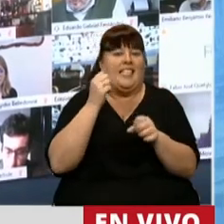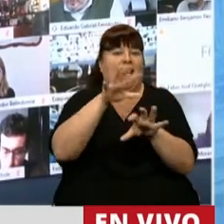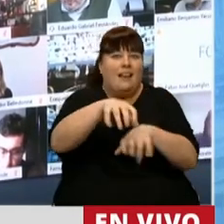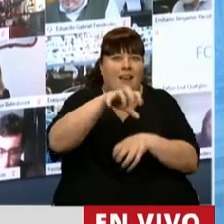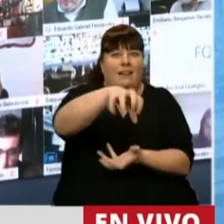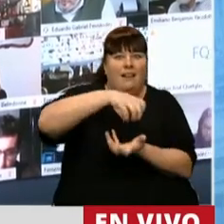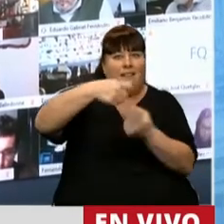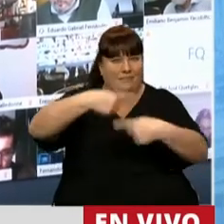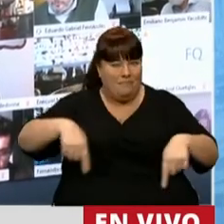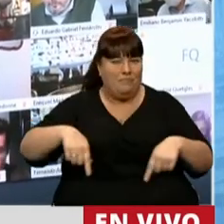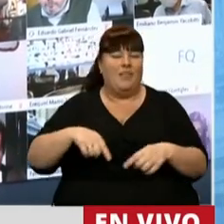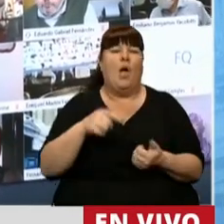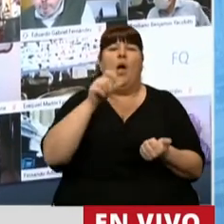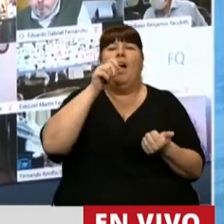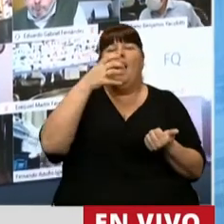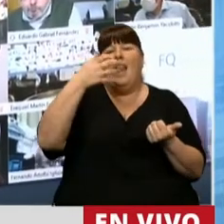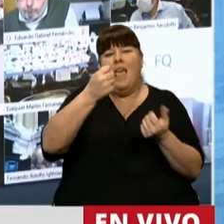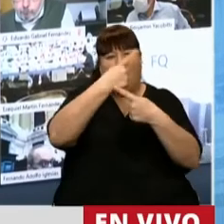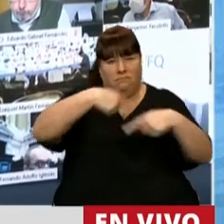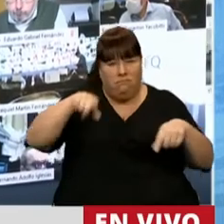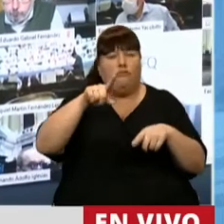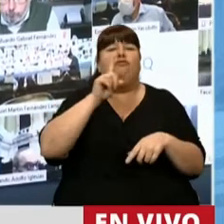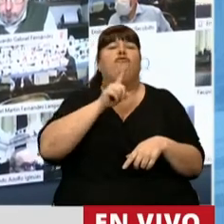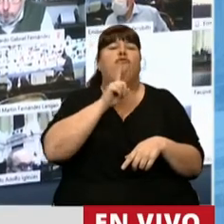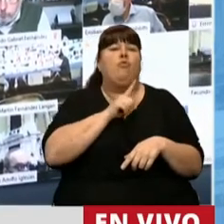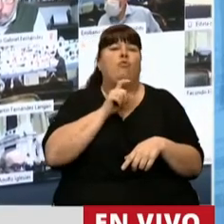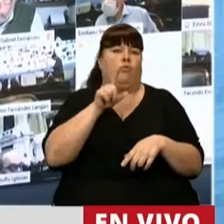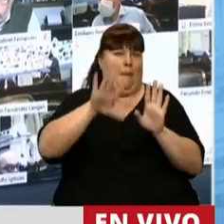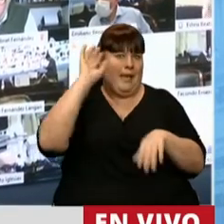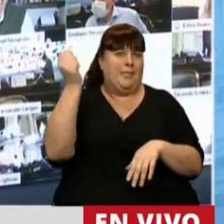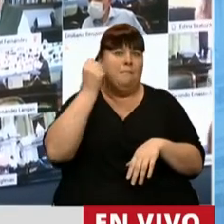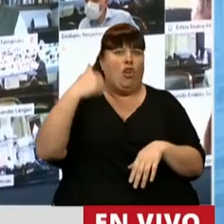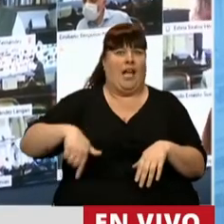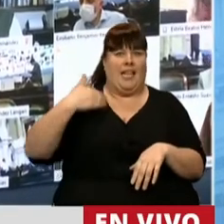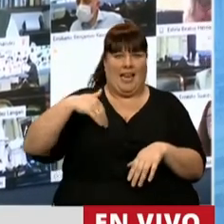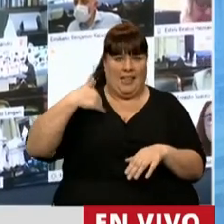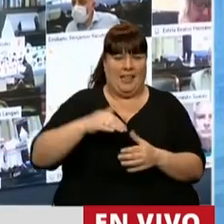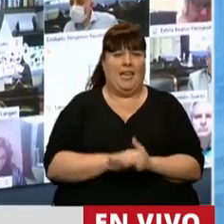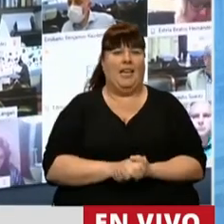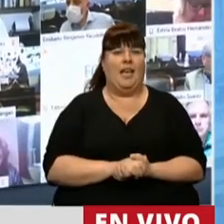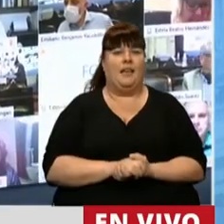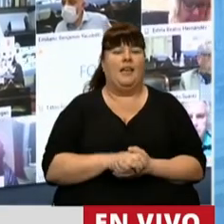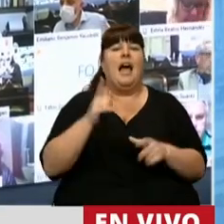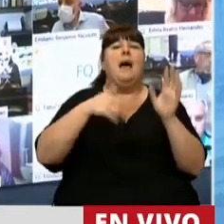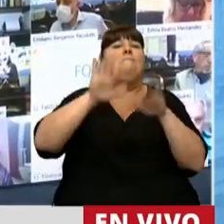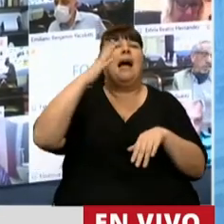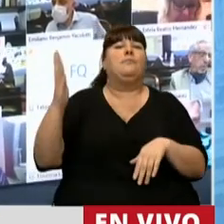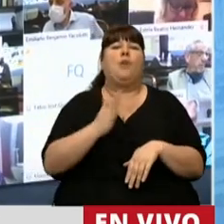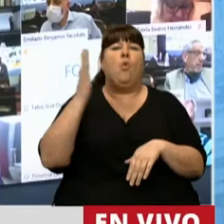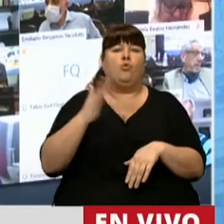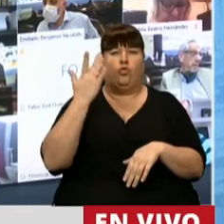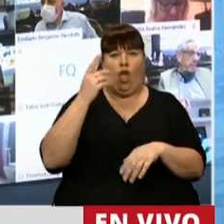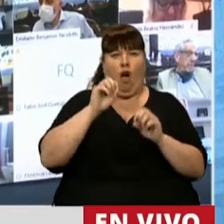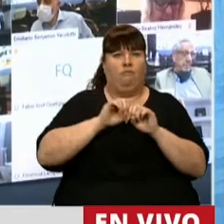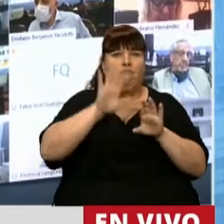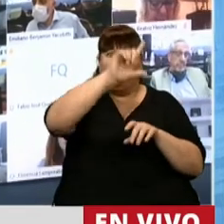la cosecha. Los cítricos son un grupo de frutas de los más importantes de Argentina y tienen la mayor producción, las más